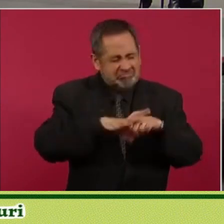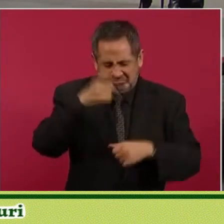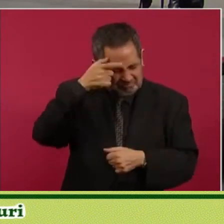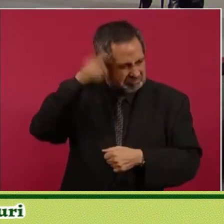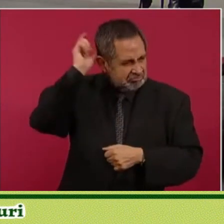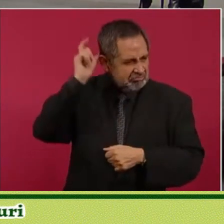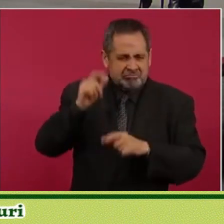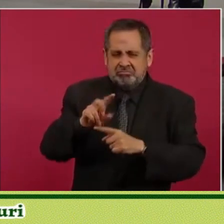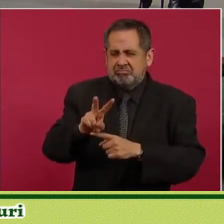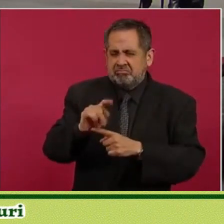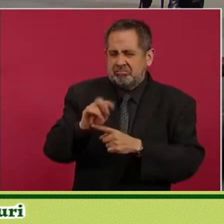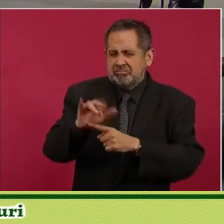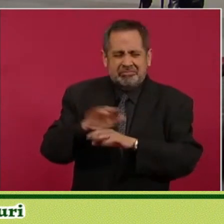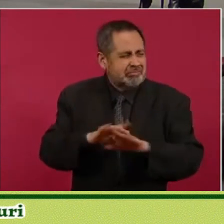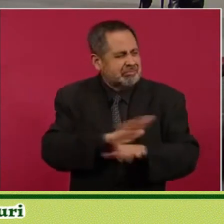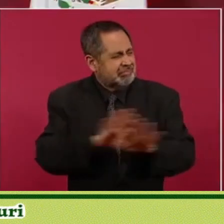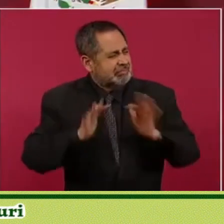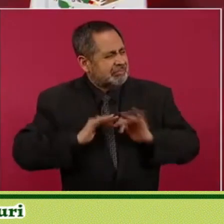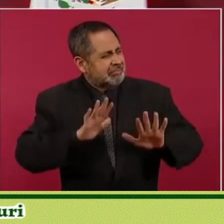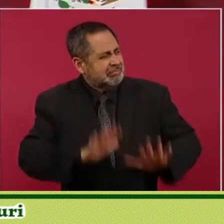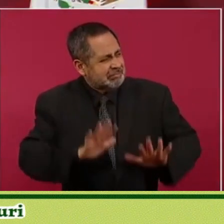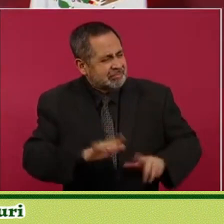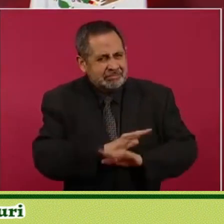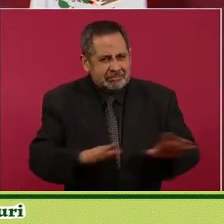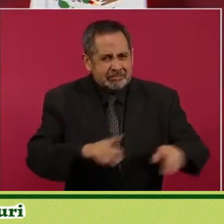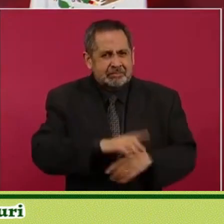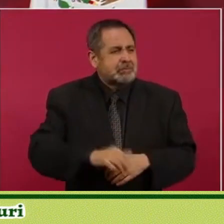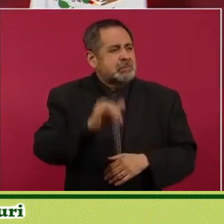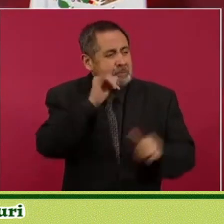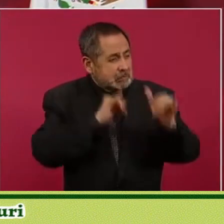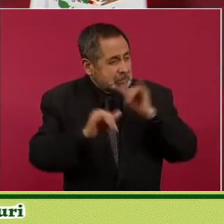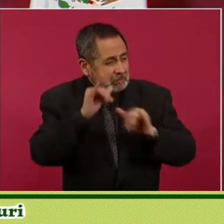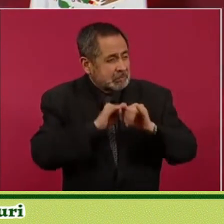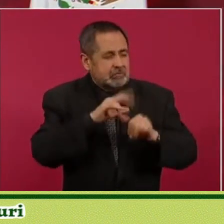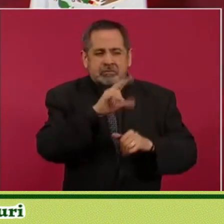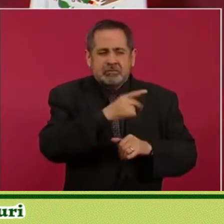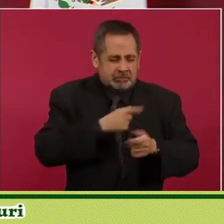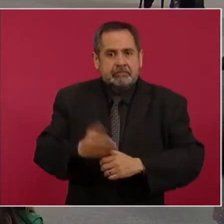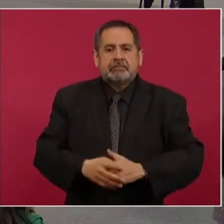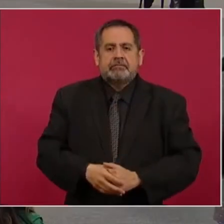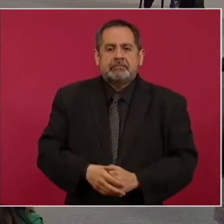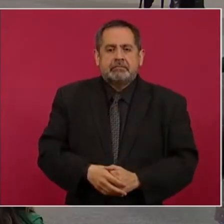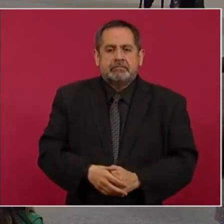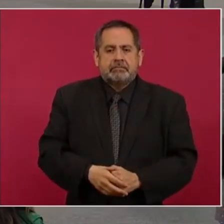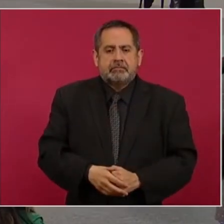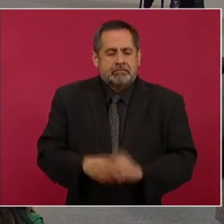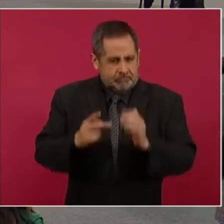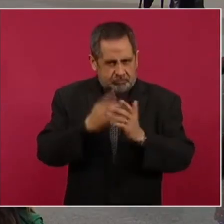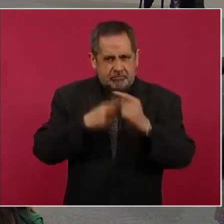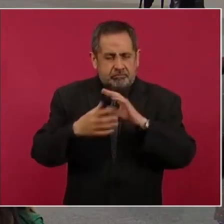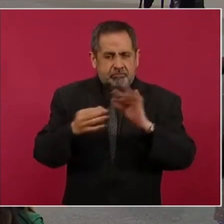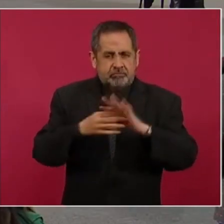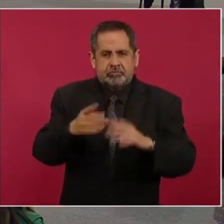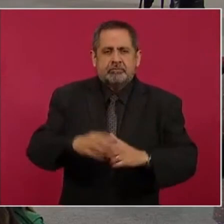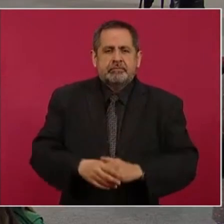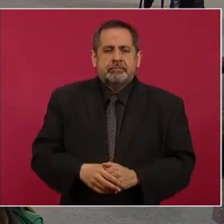Victoriano Huerta. Ya cálmate, Calderón. Cuando tomes, no tuitees, tranquilízate. Repite la frase. O